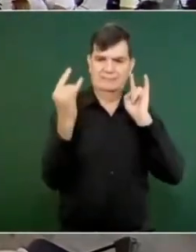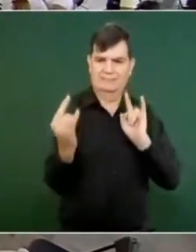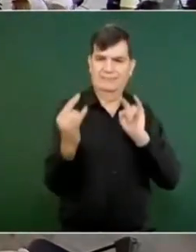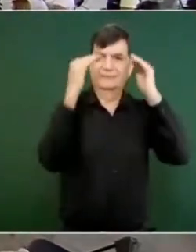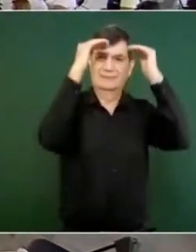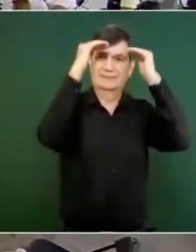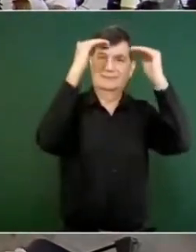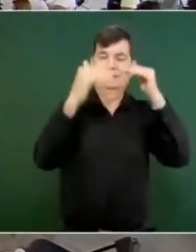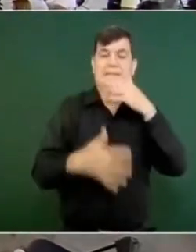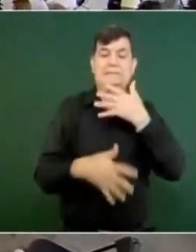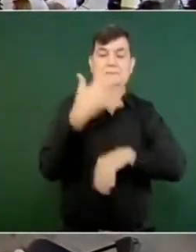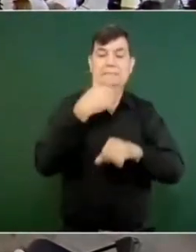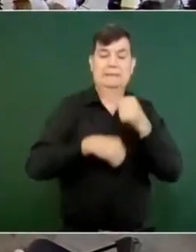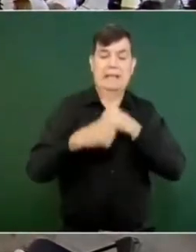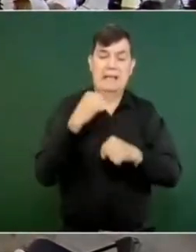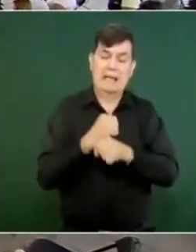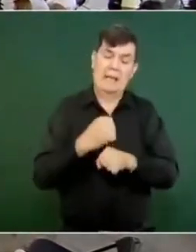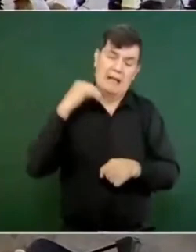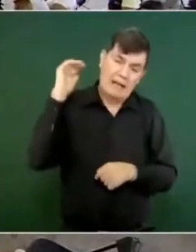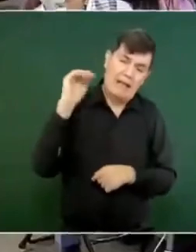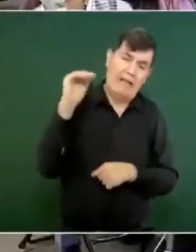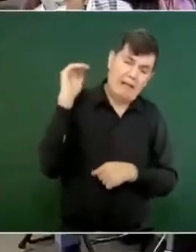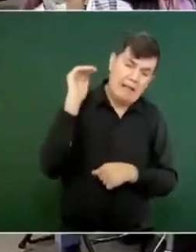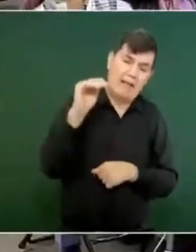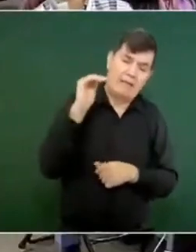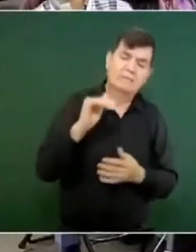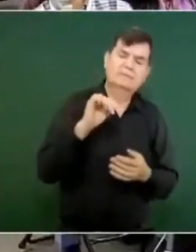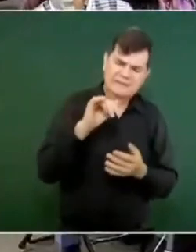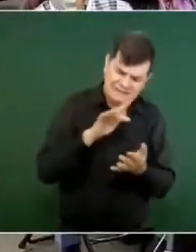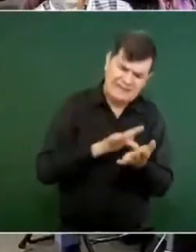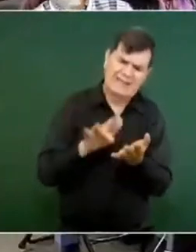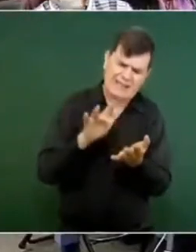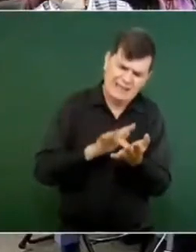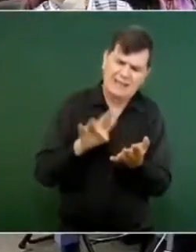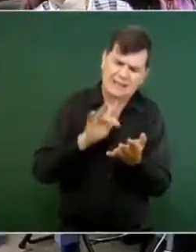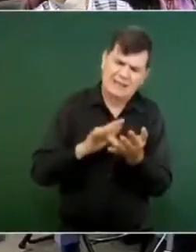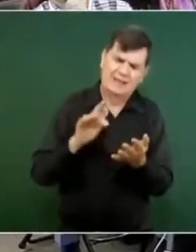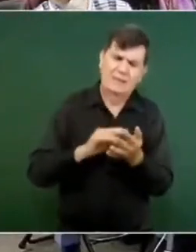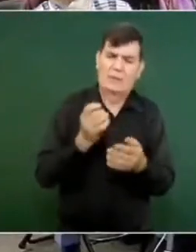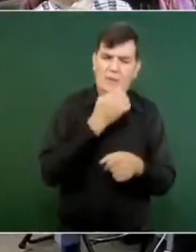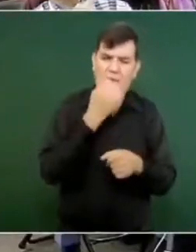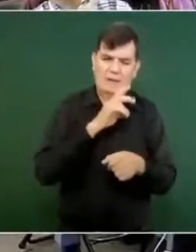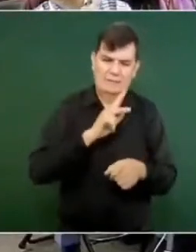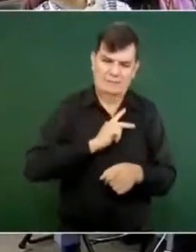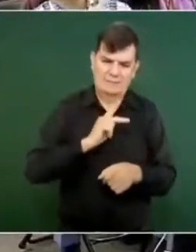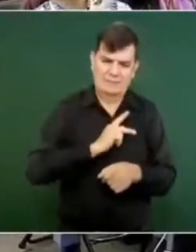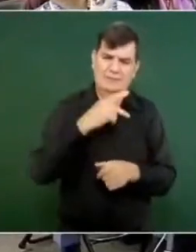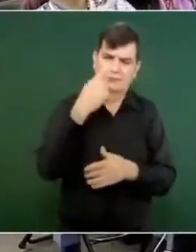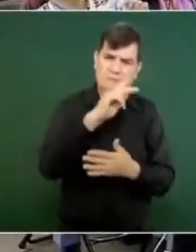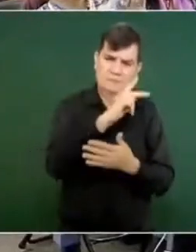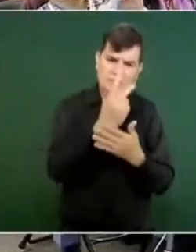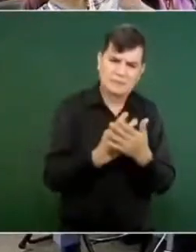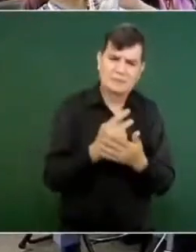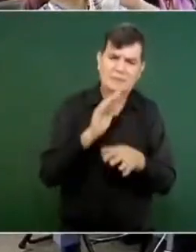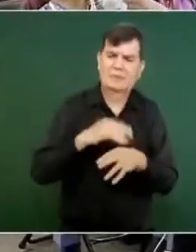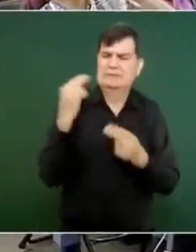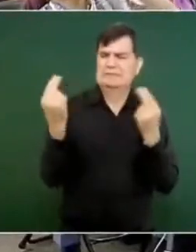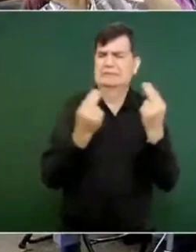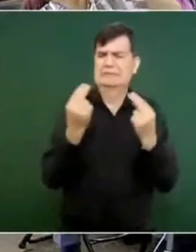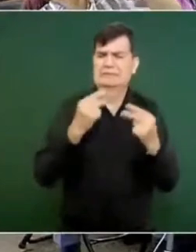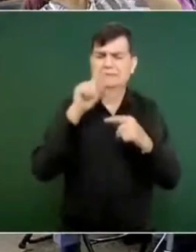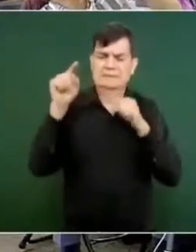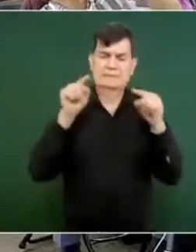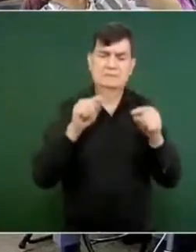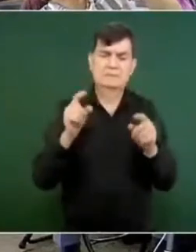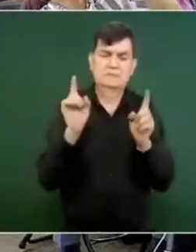Yo pregunté si se le ha estado brindando el apoyo a través de la Escuela Es Nuestra, el programa de usted, pero pues son tantas las necesidades que me dicen